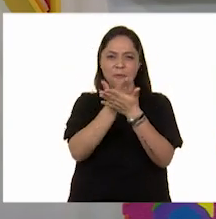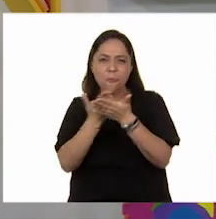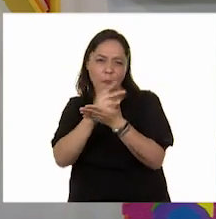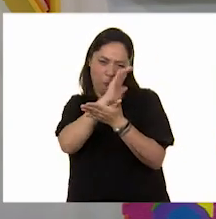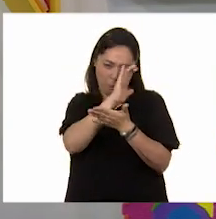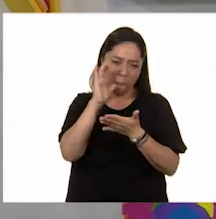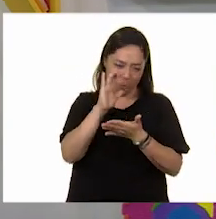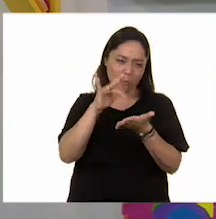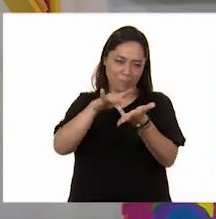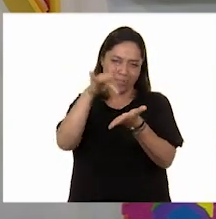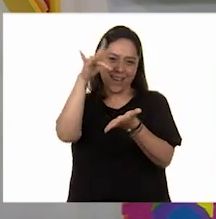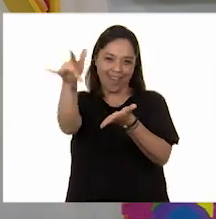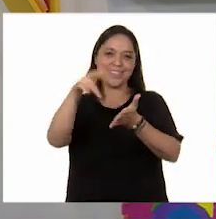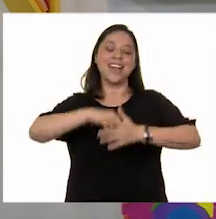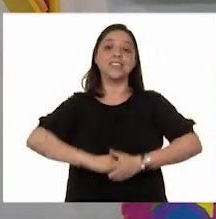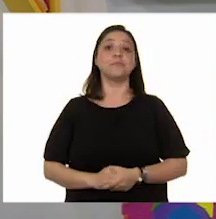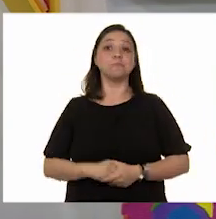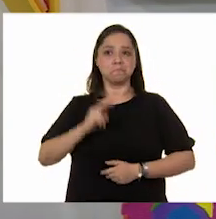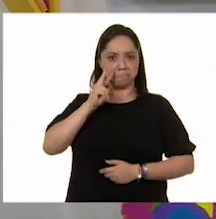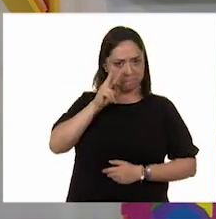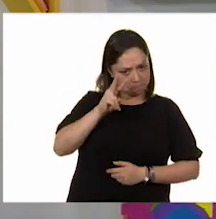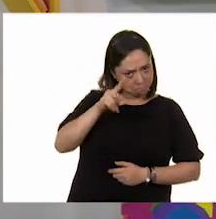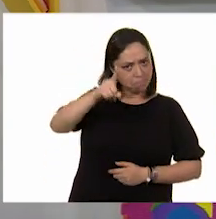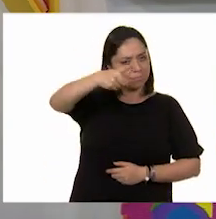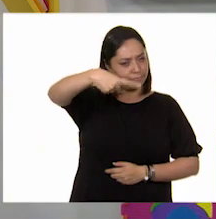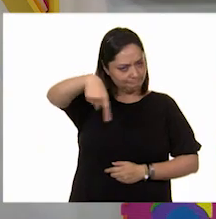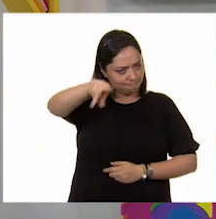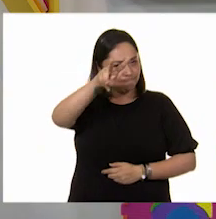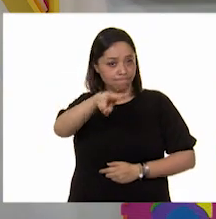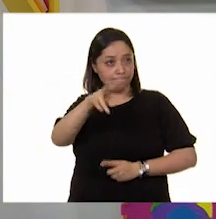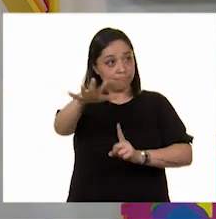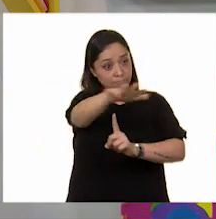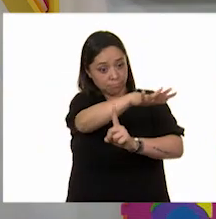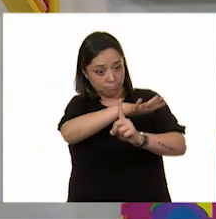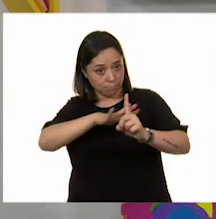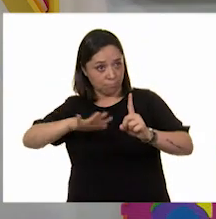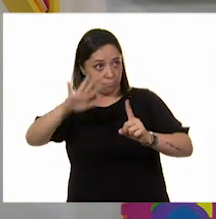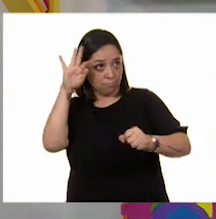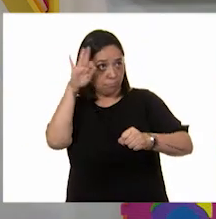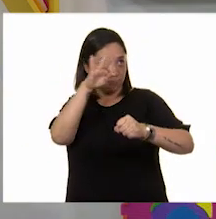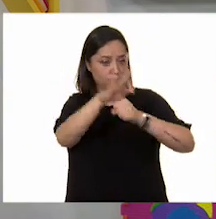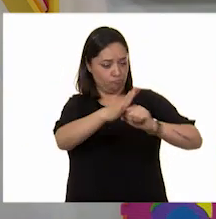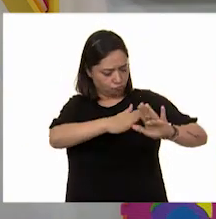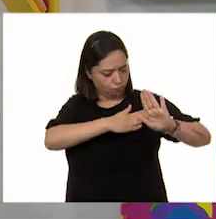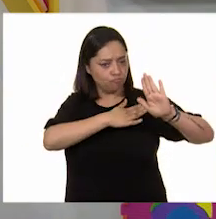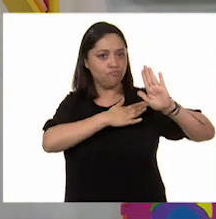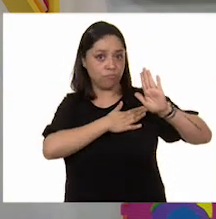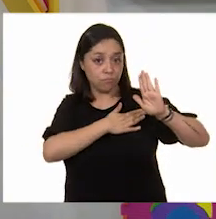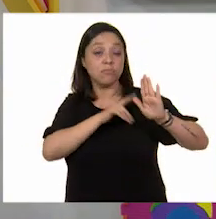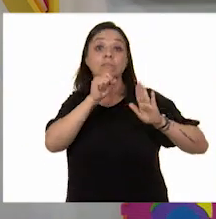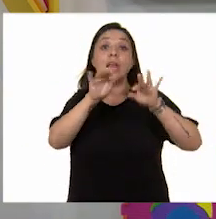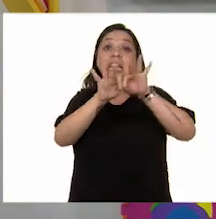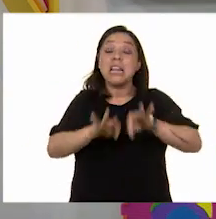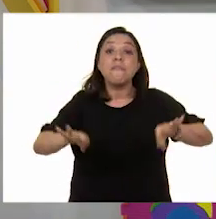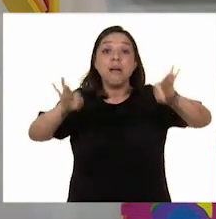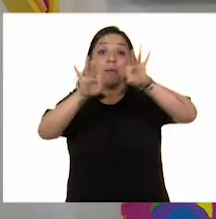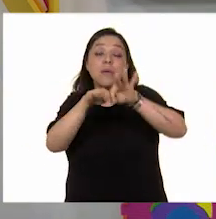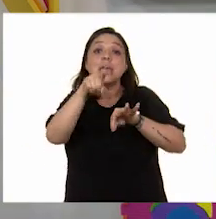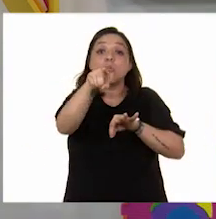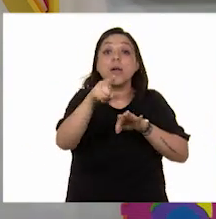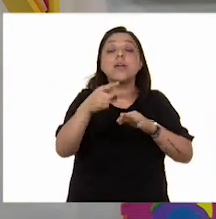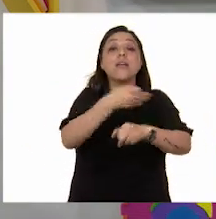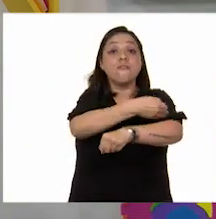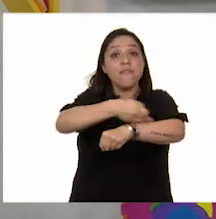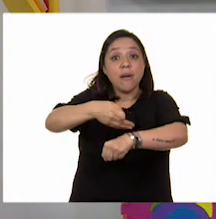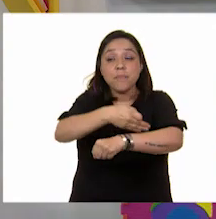Es muy claro que están comprometidos con el medio ambiente y que en la familia dialoguen y tomen acuerdos para